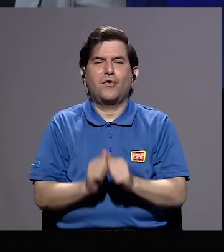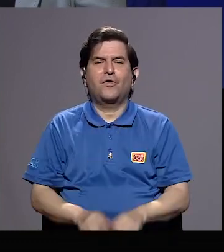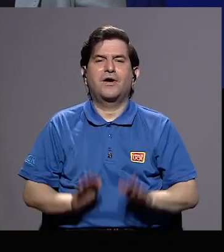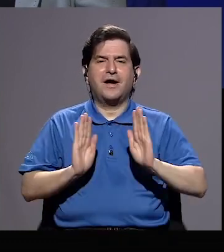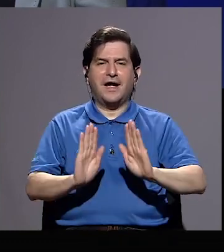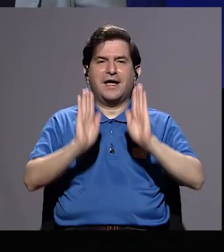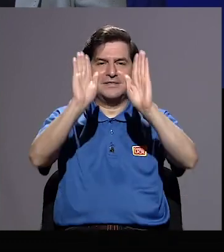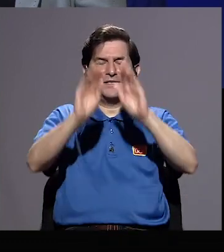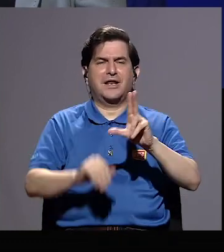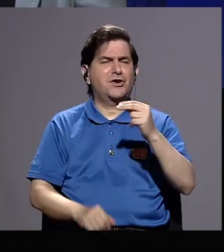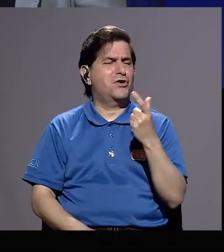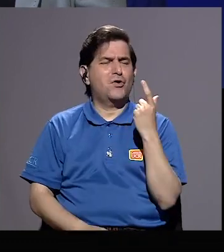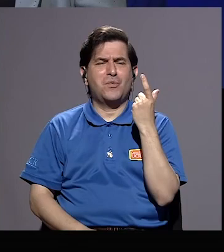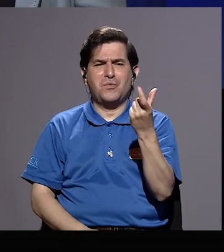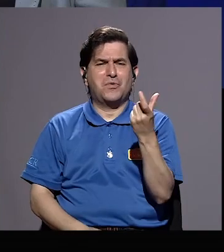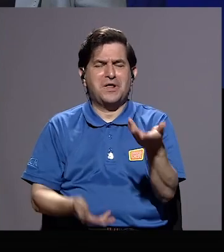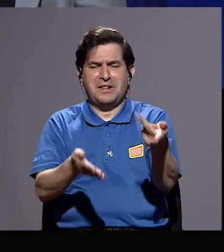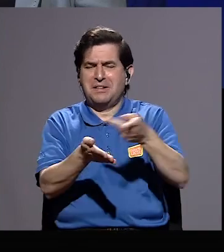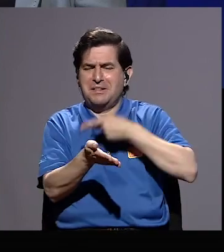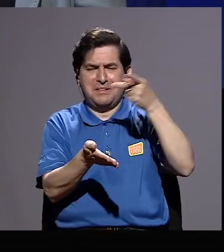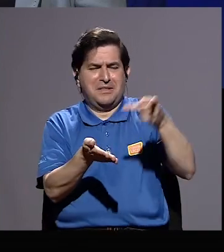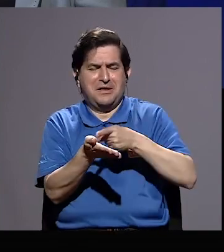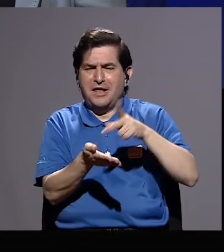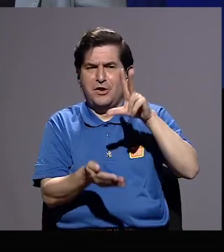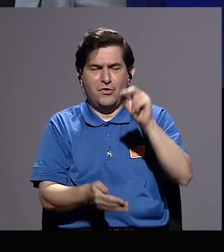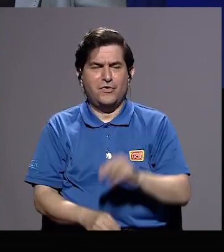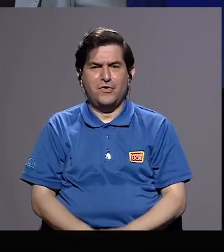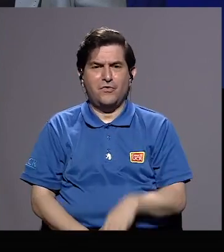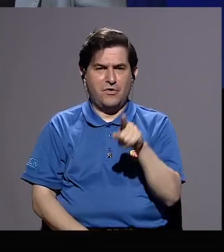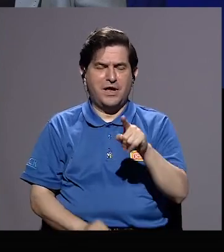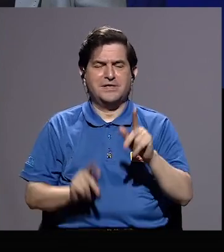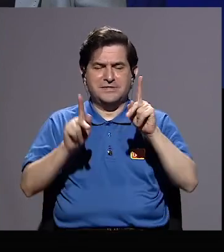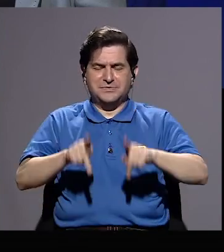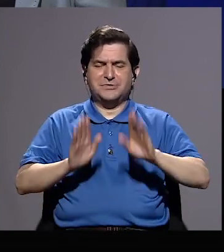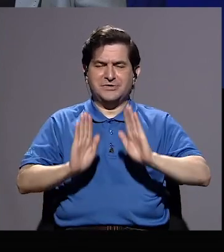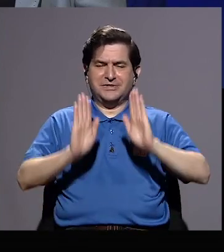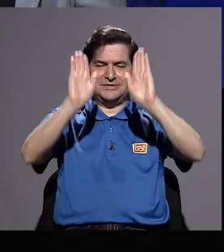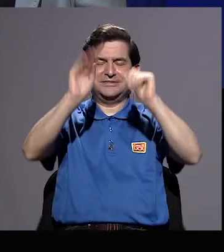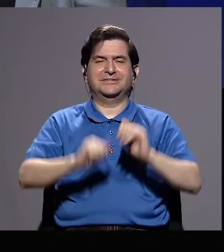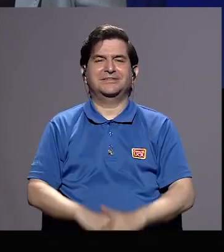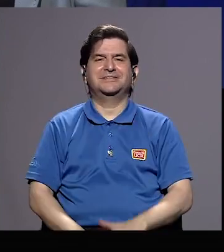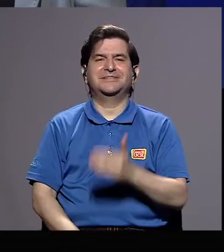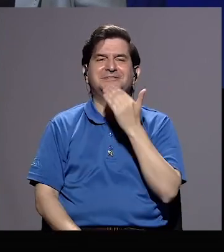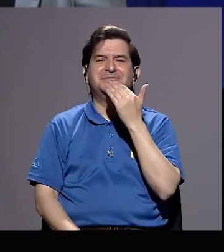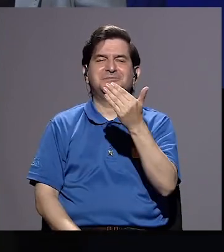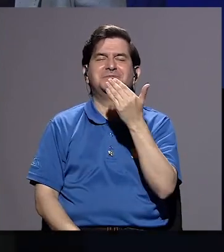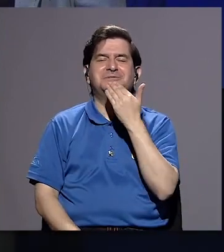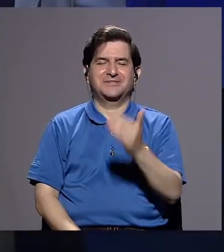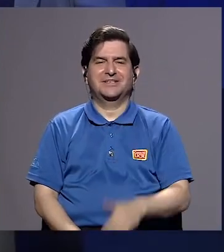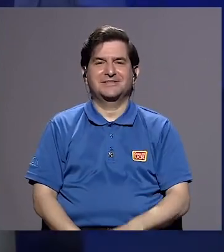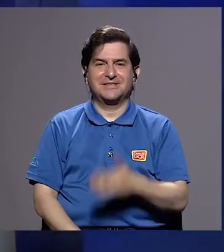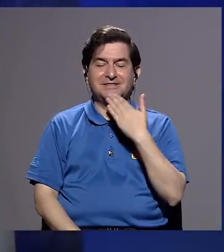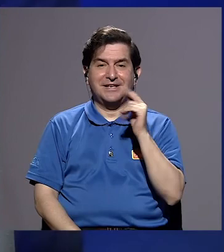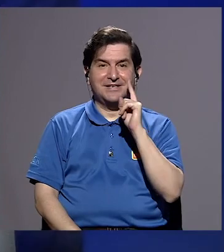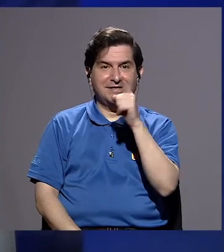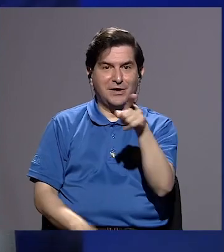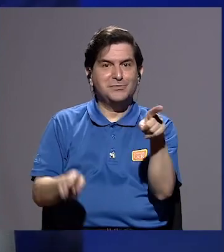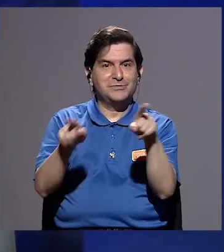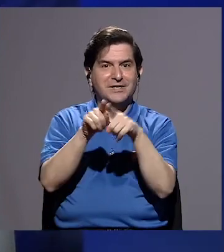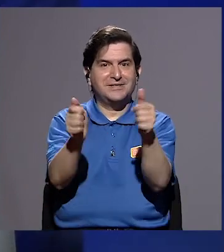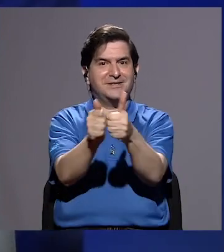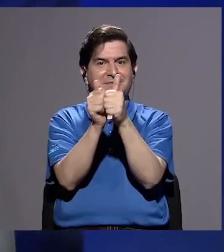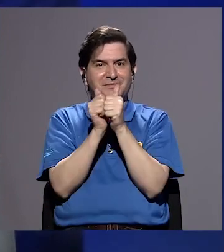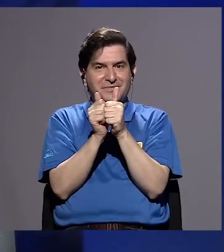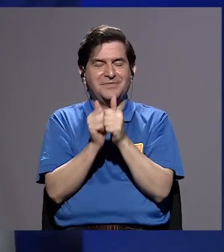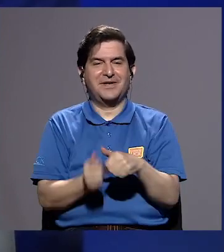excelencia. No por el dinero que les van a pagar, sino que sean excelentes. Muchísimas gracias. Muchísimas gracias a